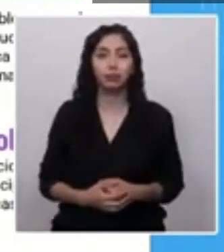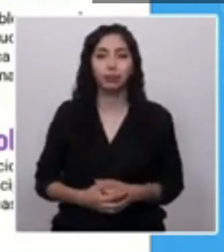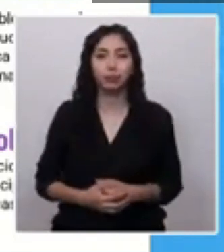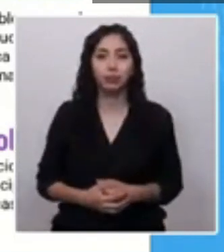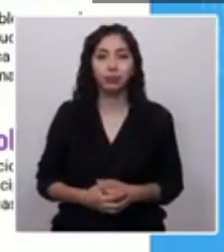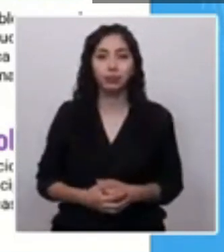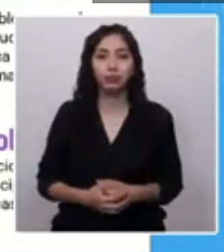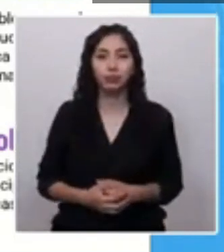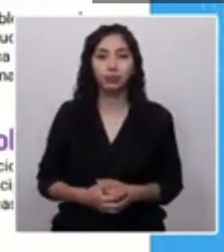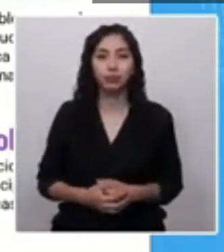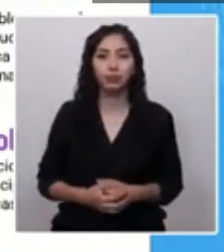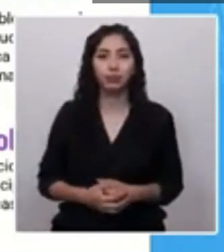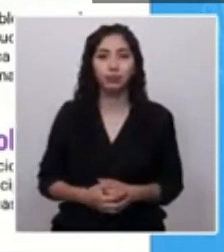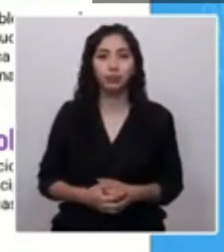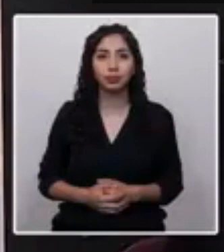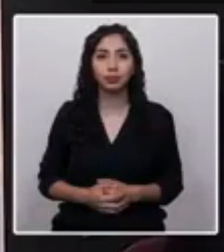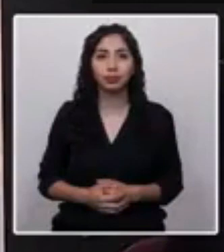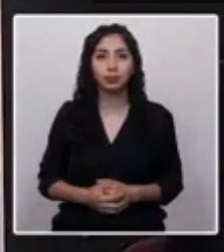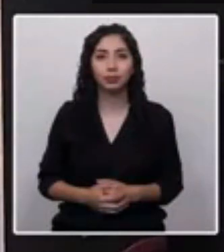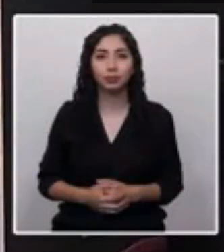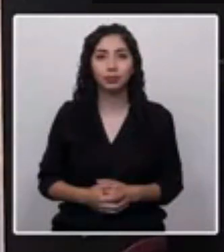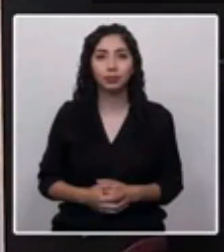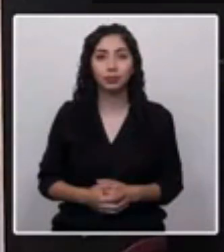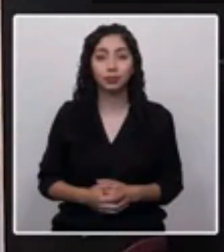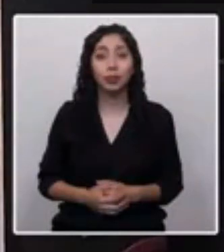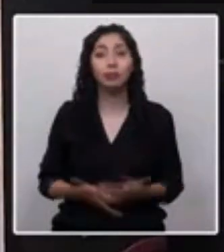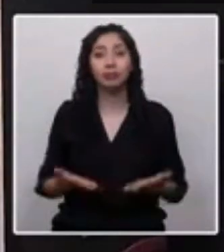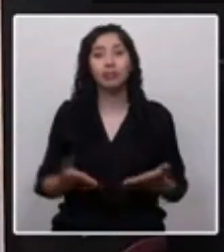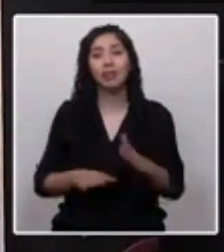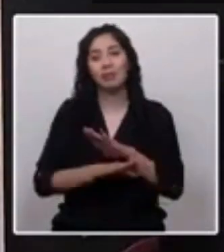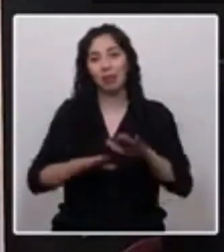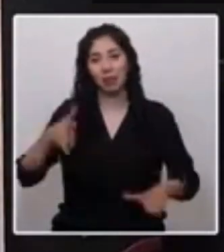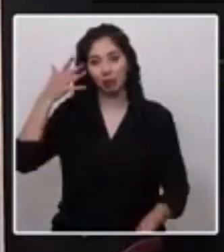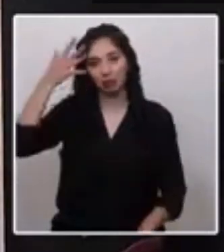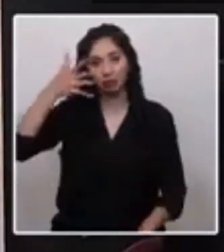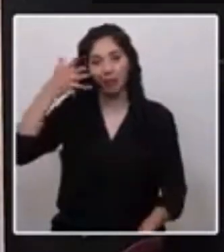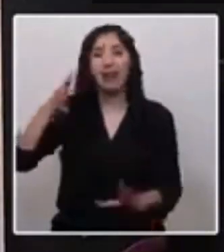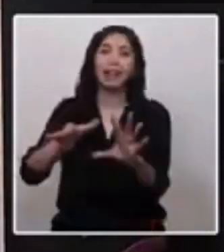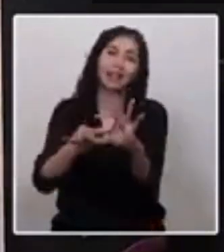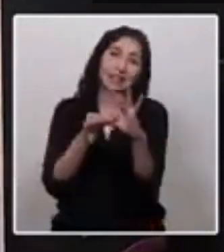Bien, con esto vamos terminada la presentación. Les agradecemos este espacio que nos han brindado. Gracias.